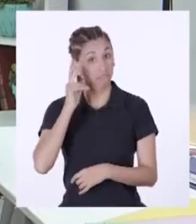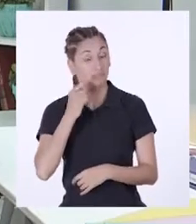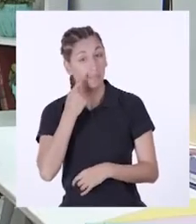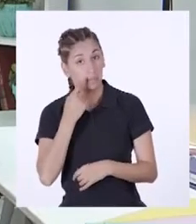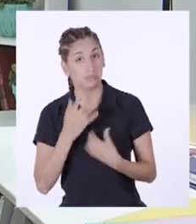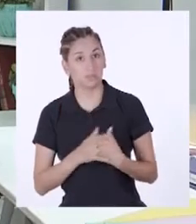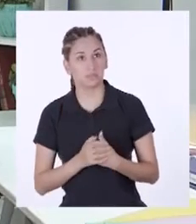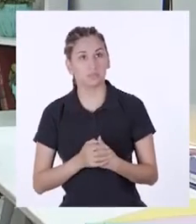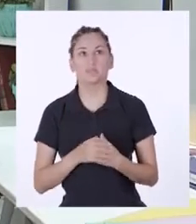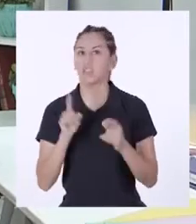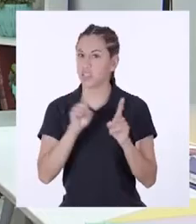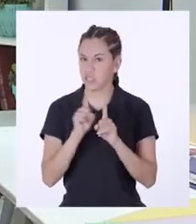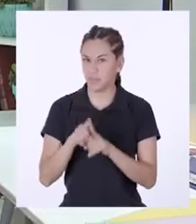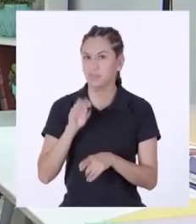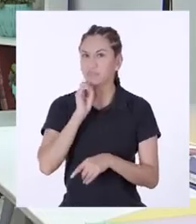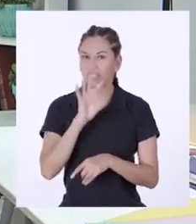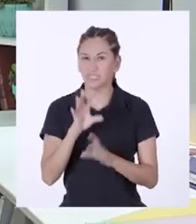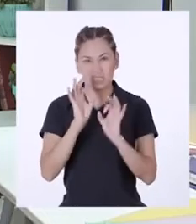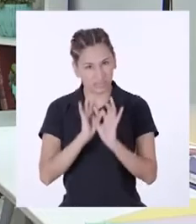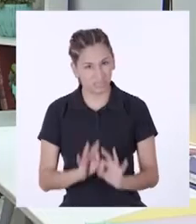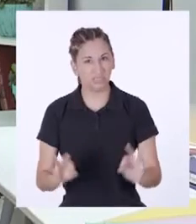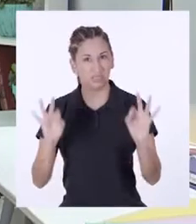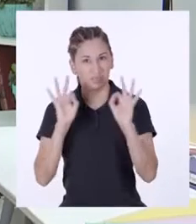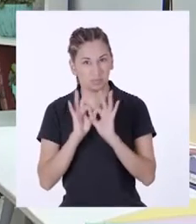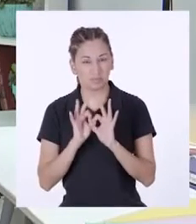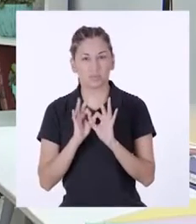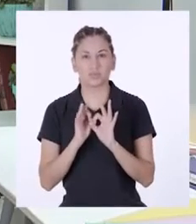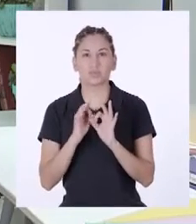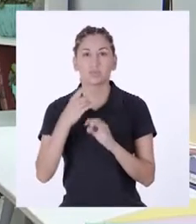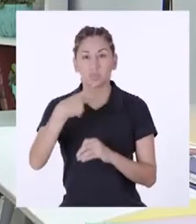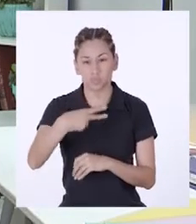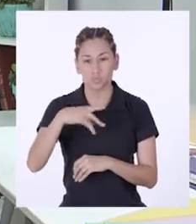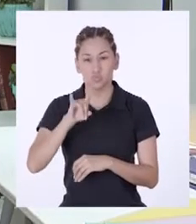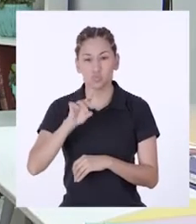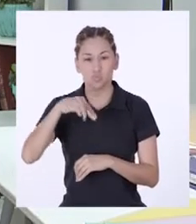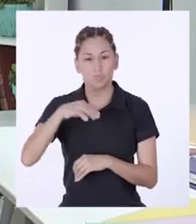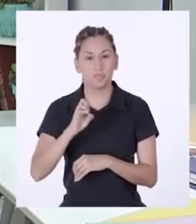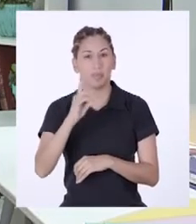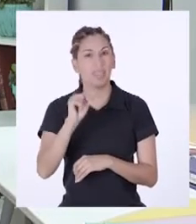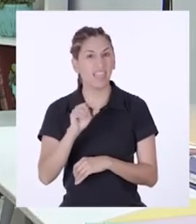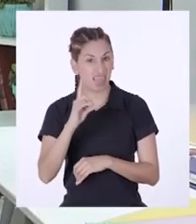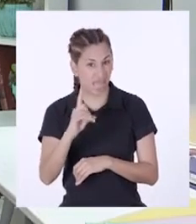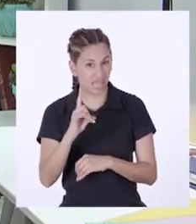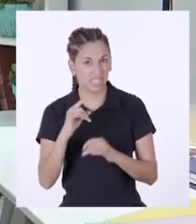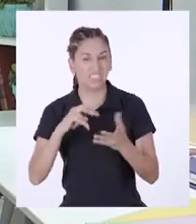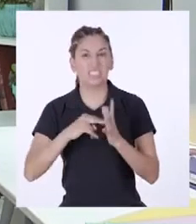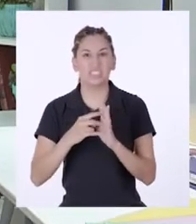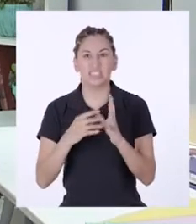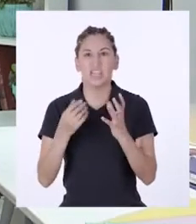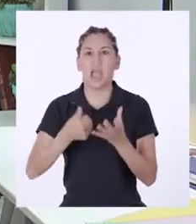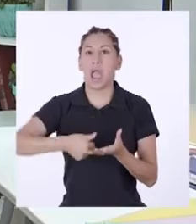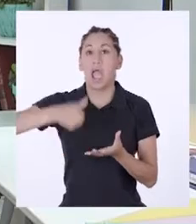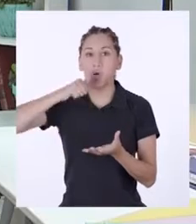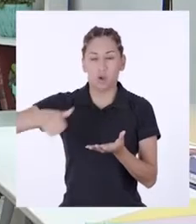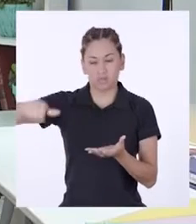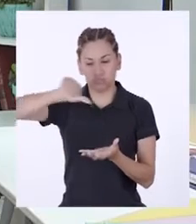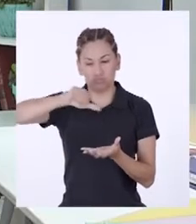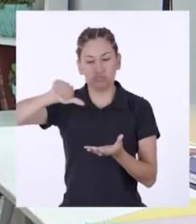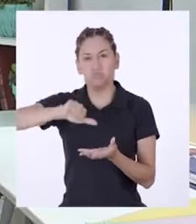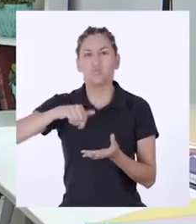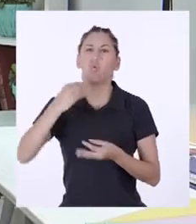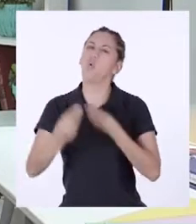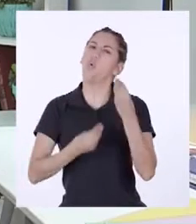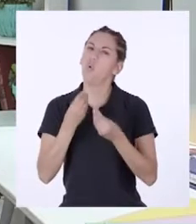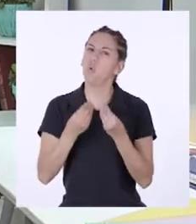Gustavo. También se mencionó la importancia de la humedad en el proceso de compostaje. ¿Qué función cumple el